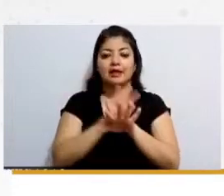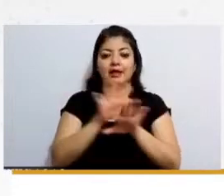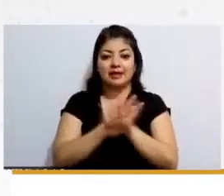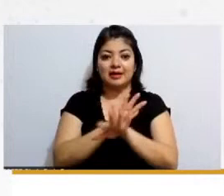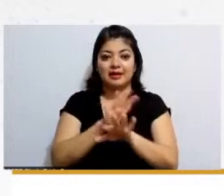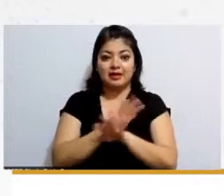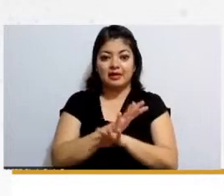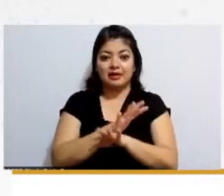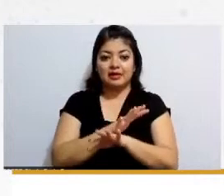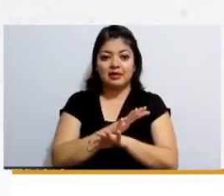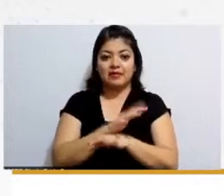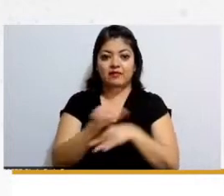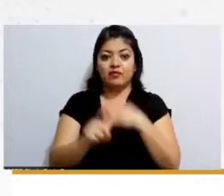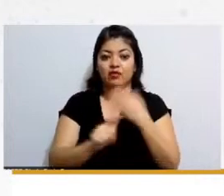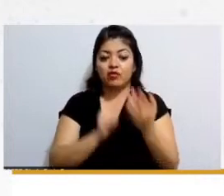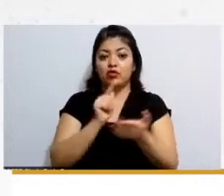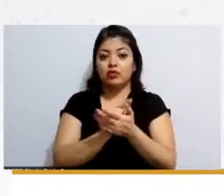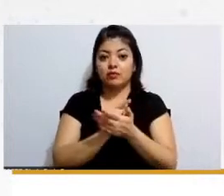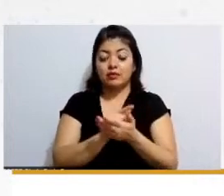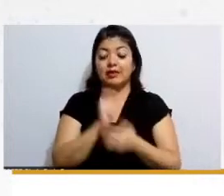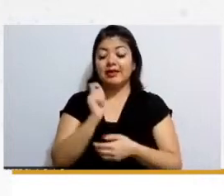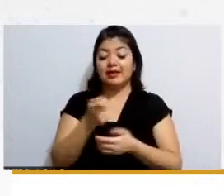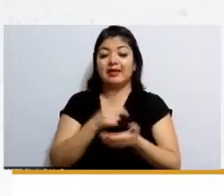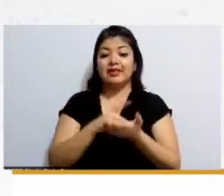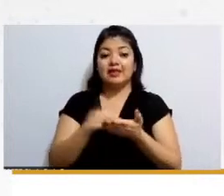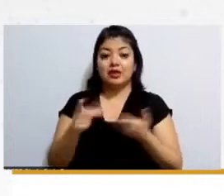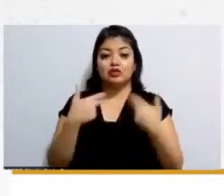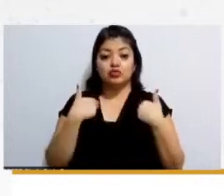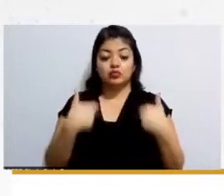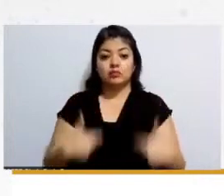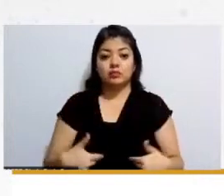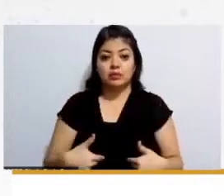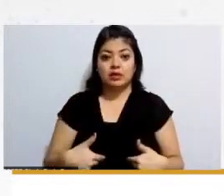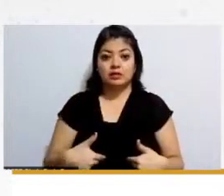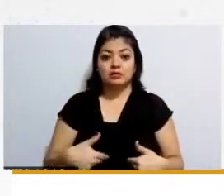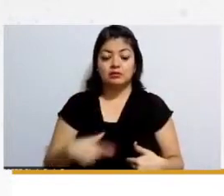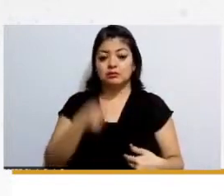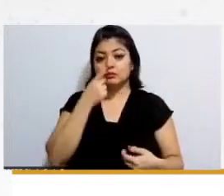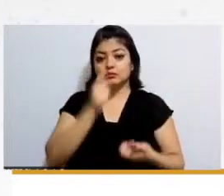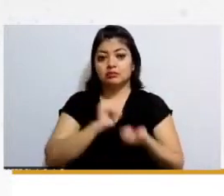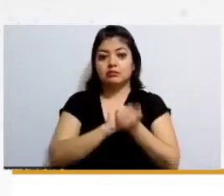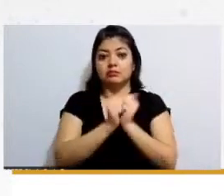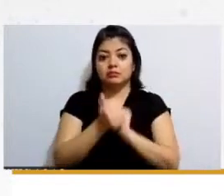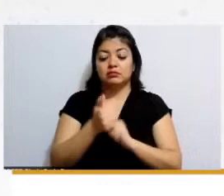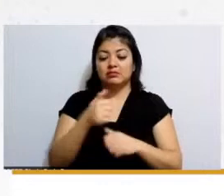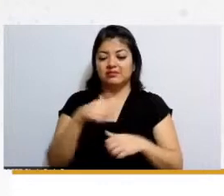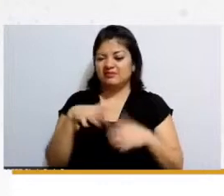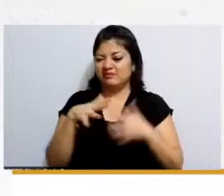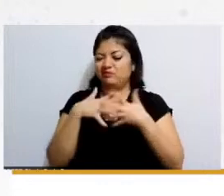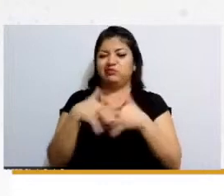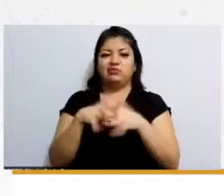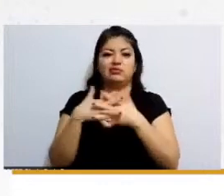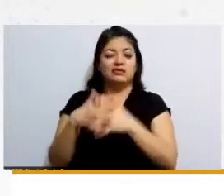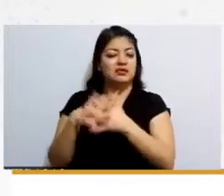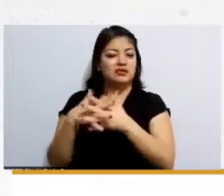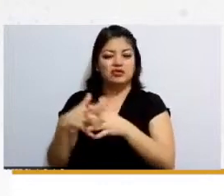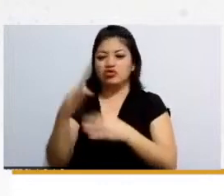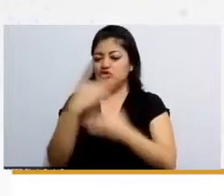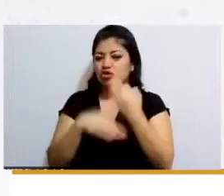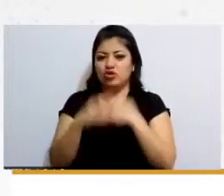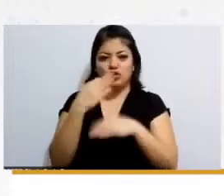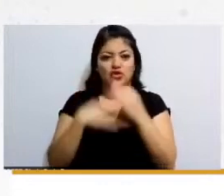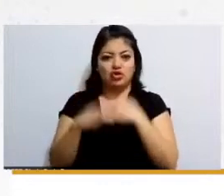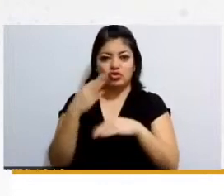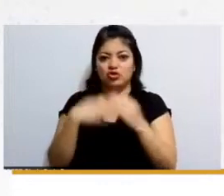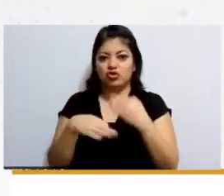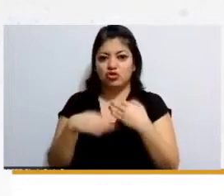pues que ha hecho estos derechos humanos así vamos a revolver todo todo todo es un